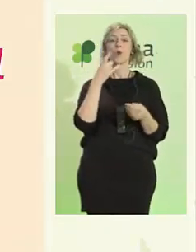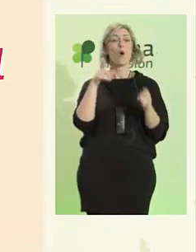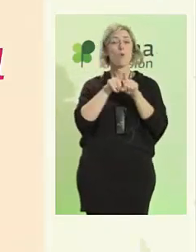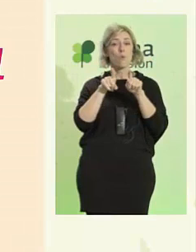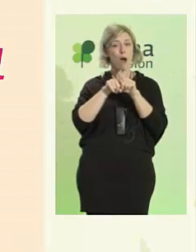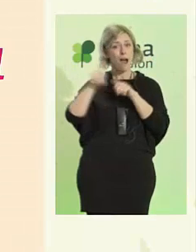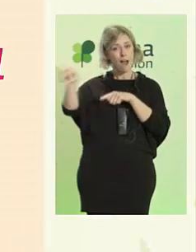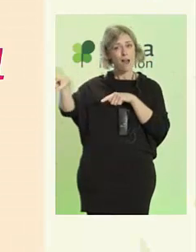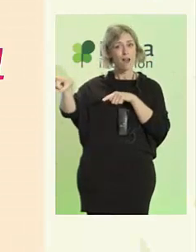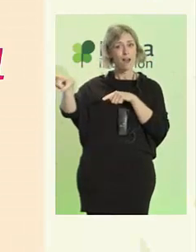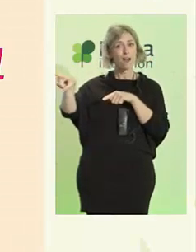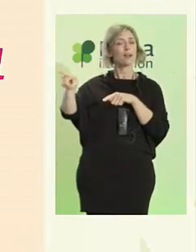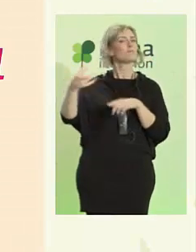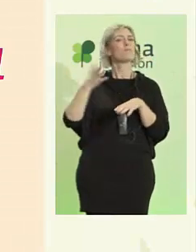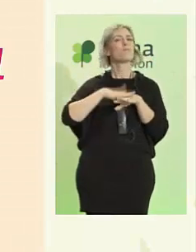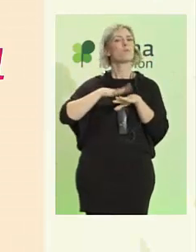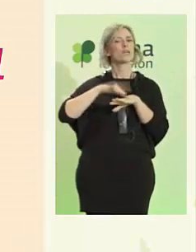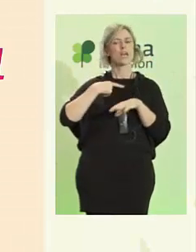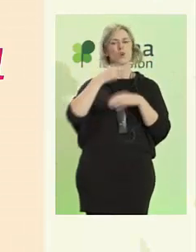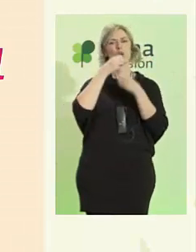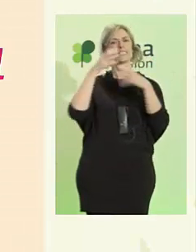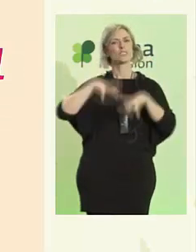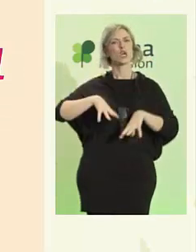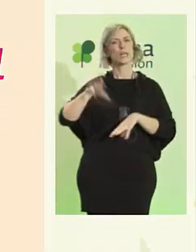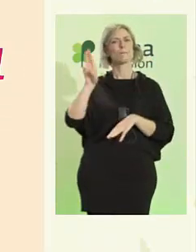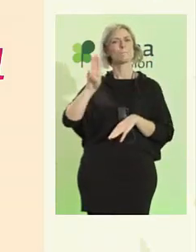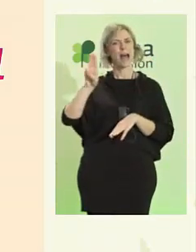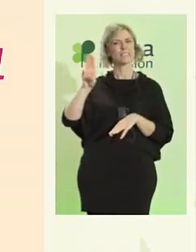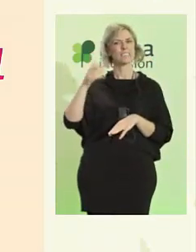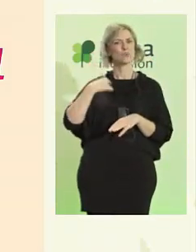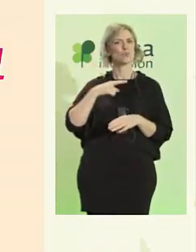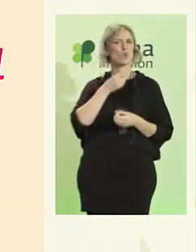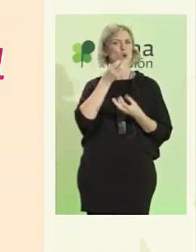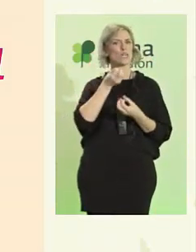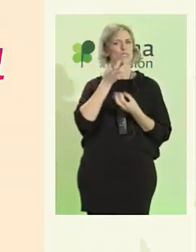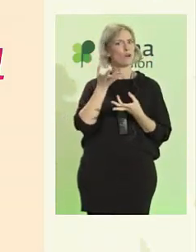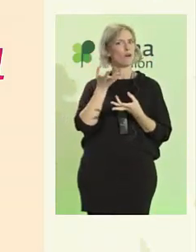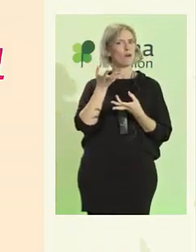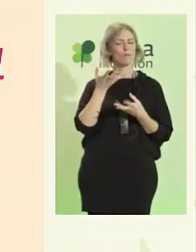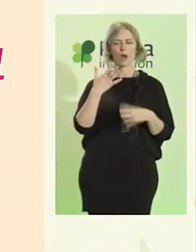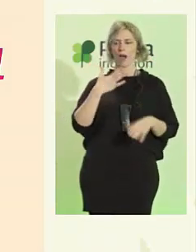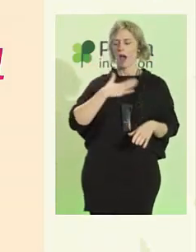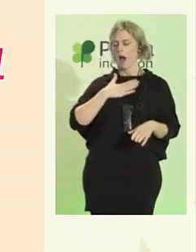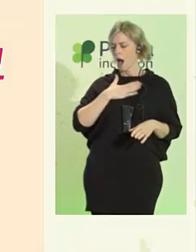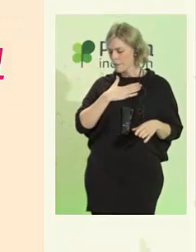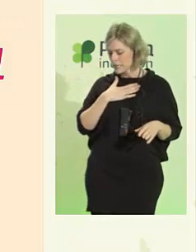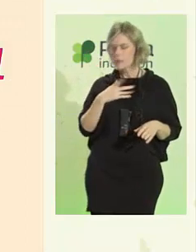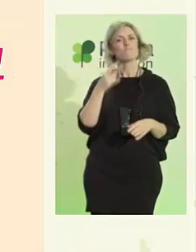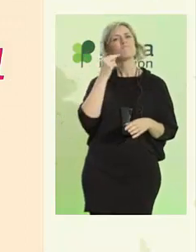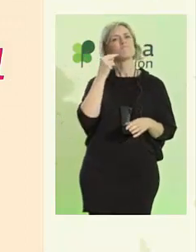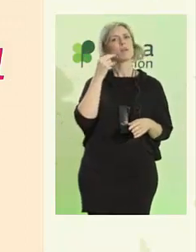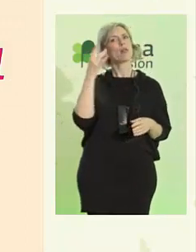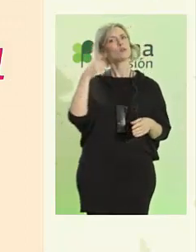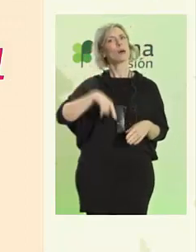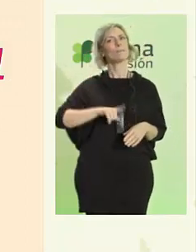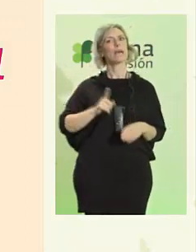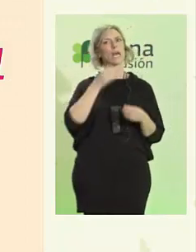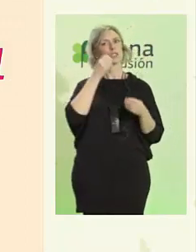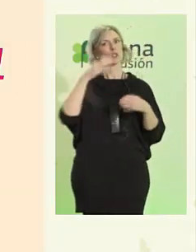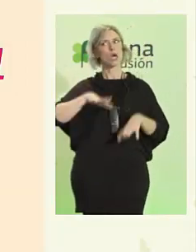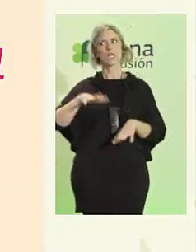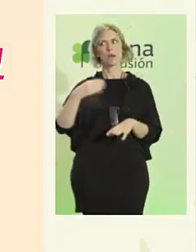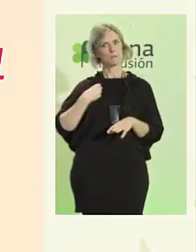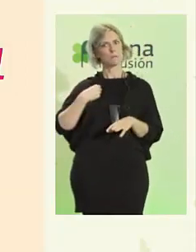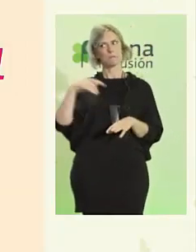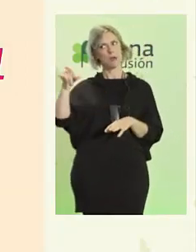¿Y por qué cuento la historia de Patrick? Porque para mí, a mí me dio muchísimo miedo también su historia. Teníamos